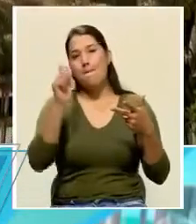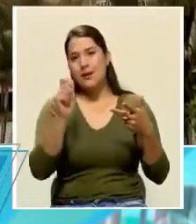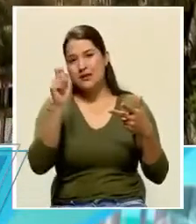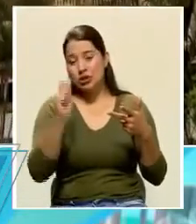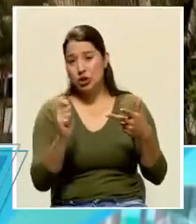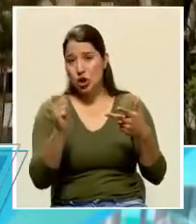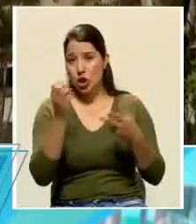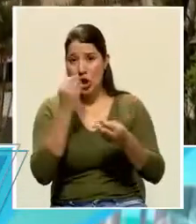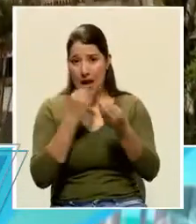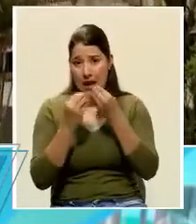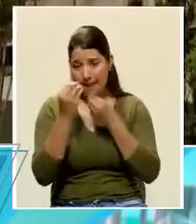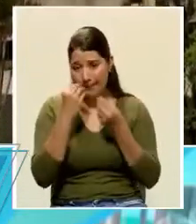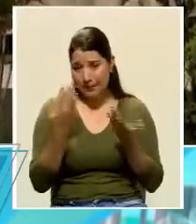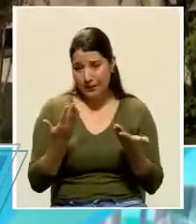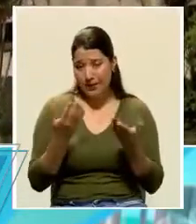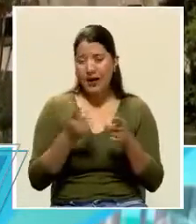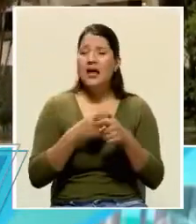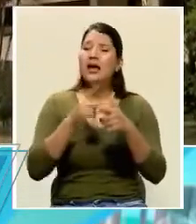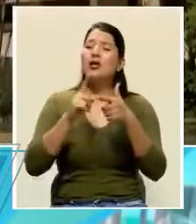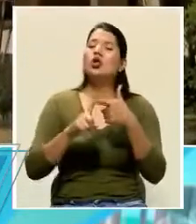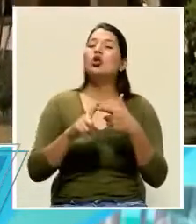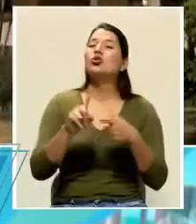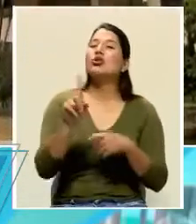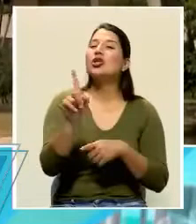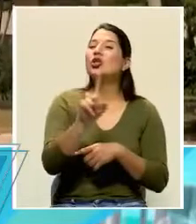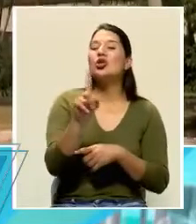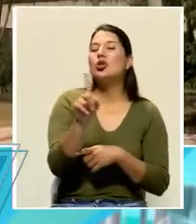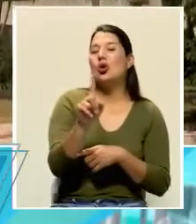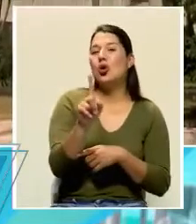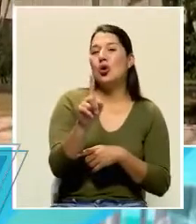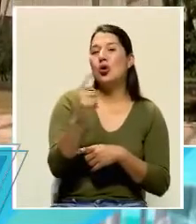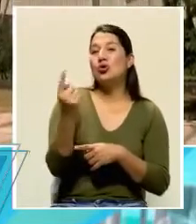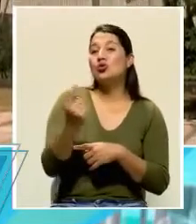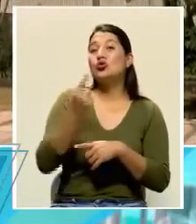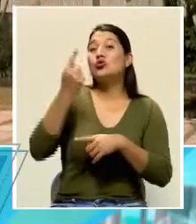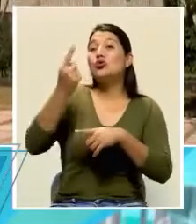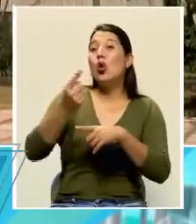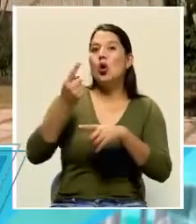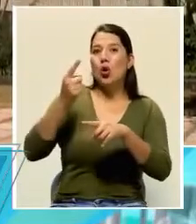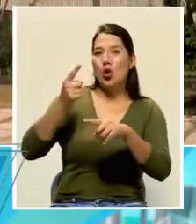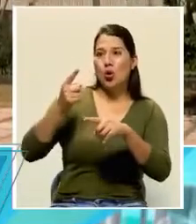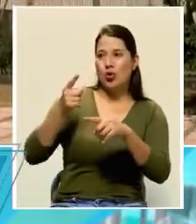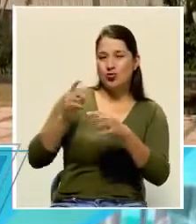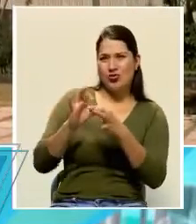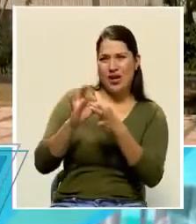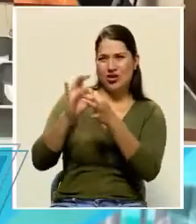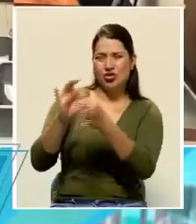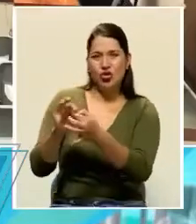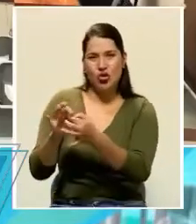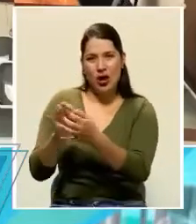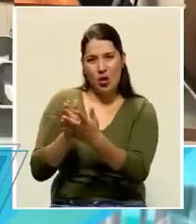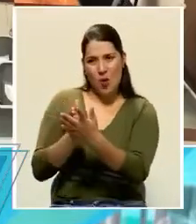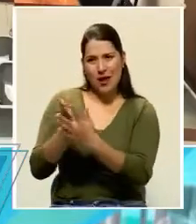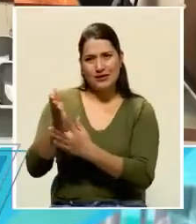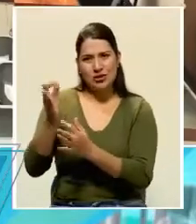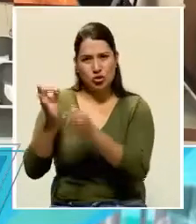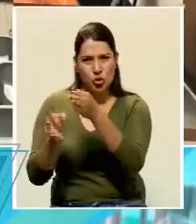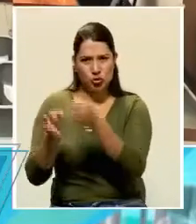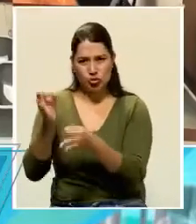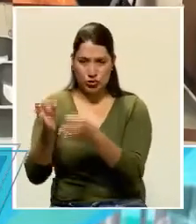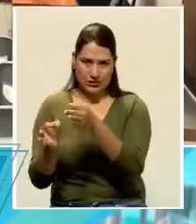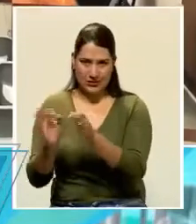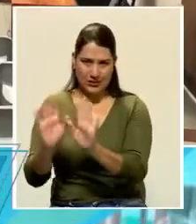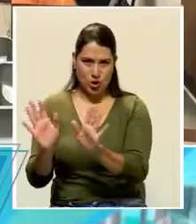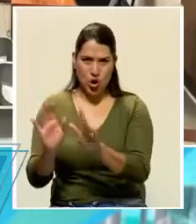De manera que no es solo un tema de la accesibilidad a la justicia por parte de sectores medios o altos,